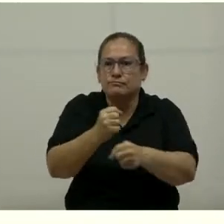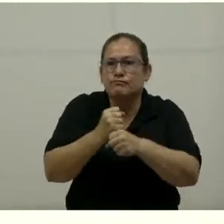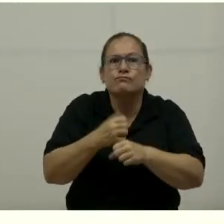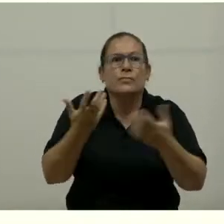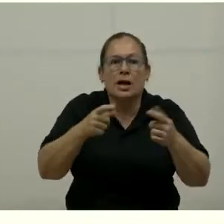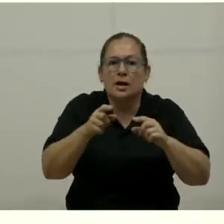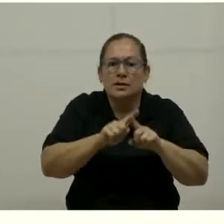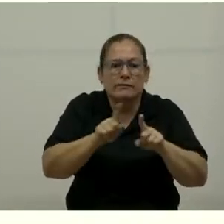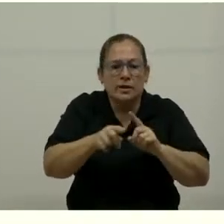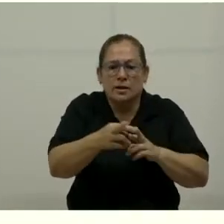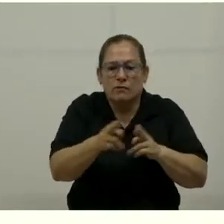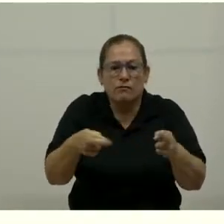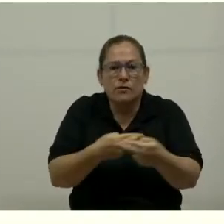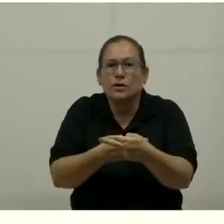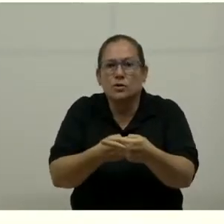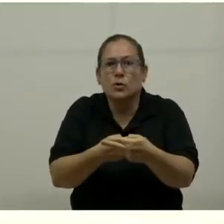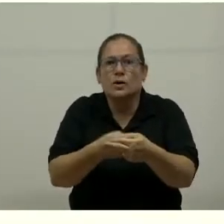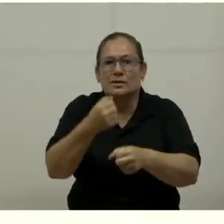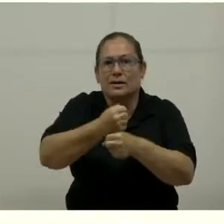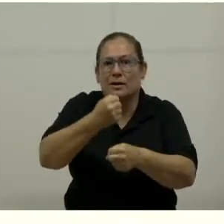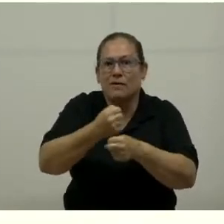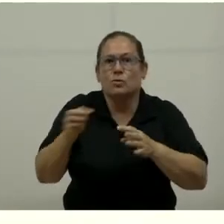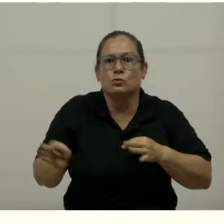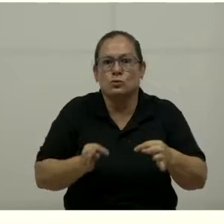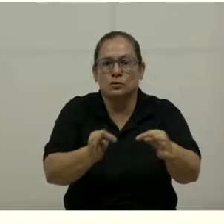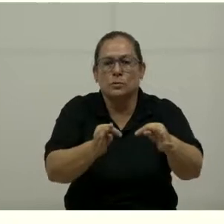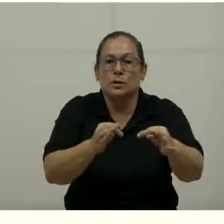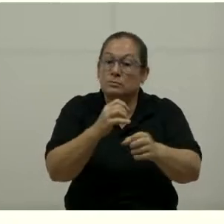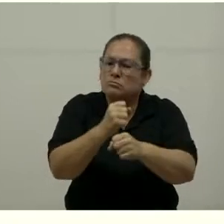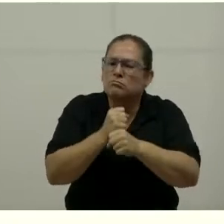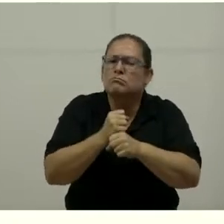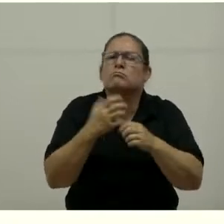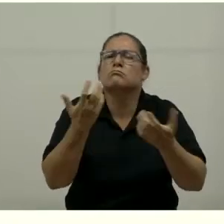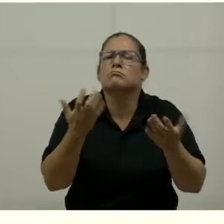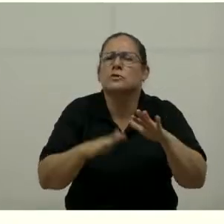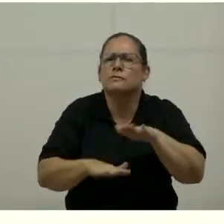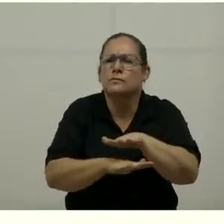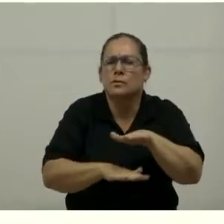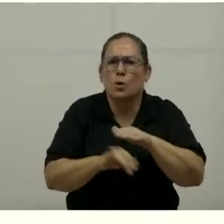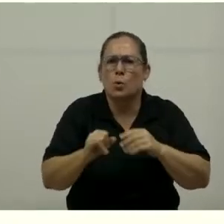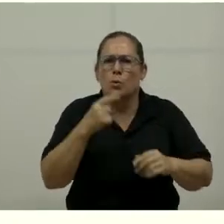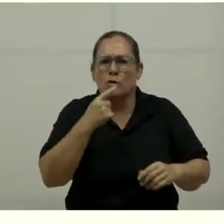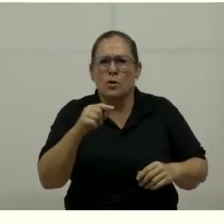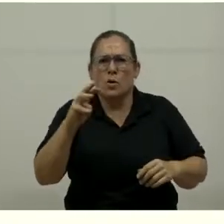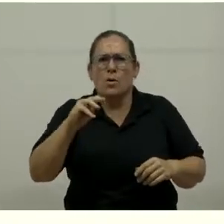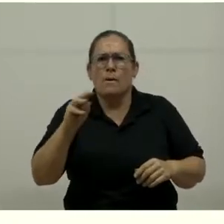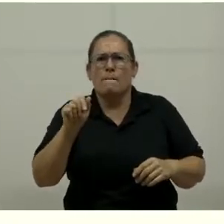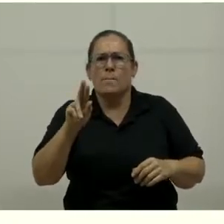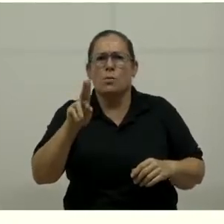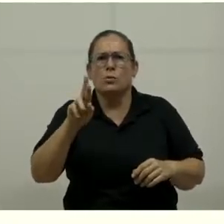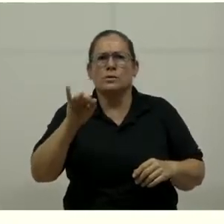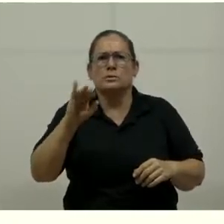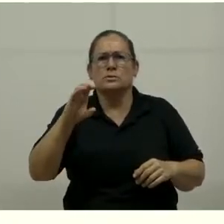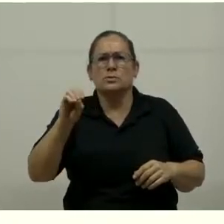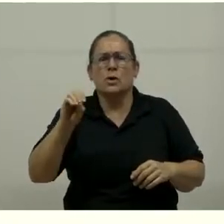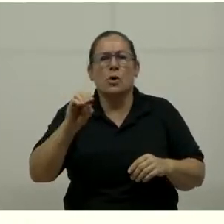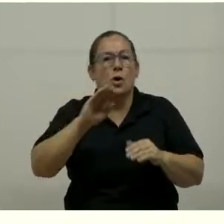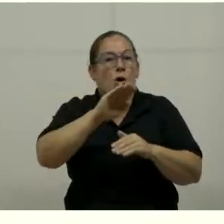donde ustedes trabajan. Y un tema fundamental de la seguridad es, como mencionaba don Mauricio ahora con el tema de la vacunación.